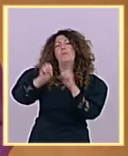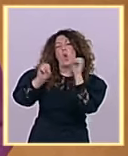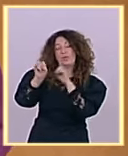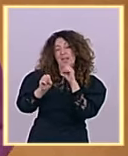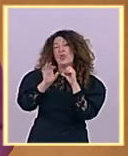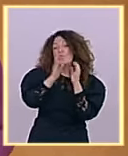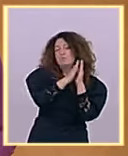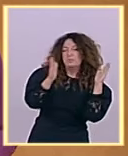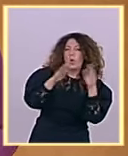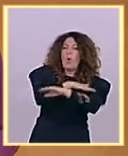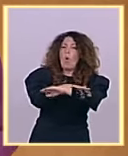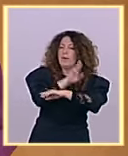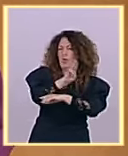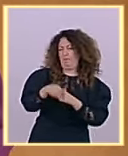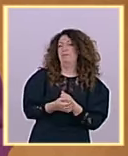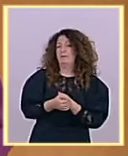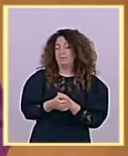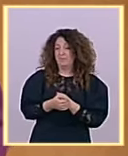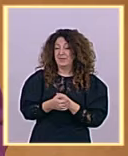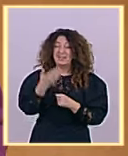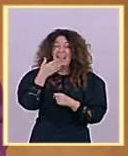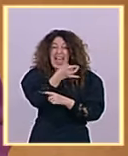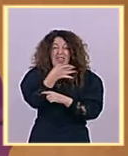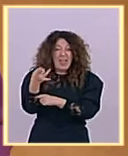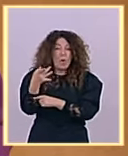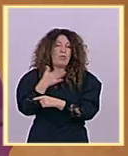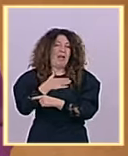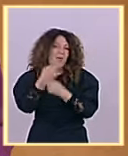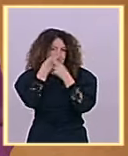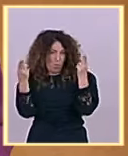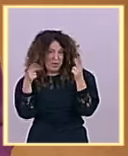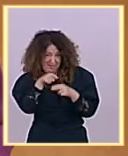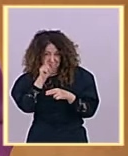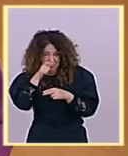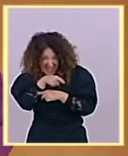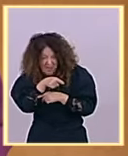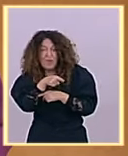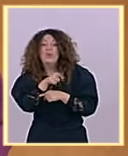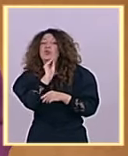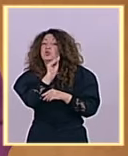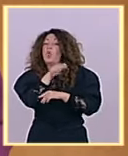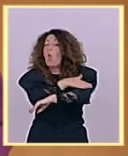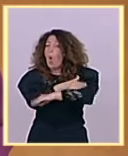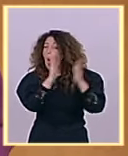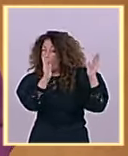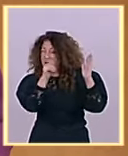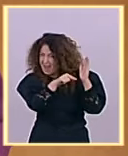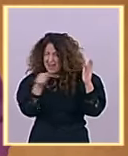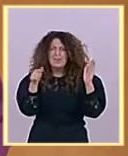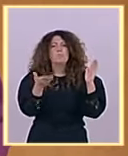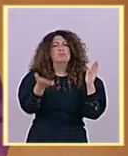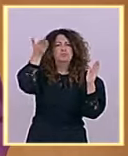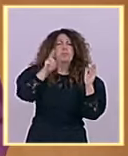señor Feijó aumentó durante su mandato en 29 puntos porcentuales lo que supusieron